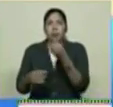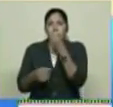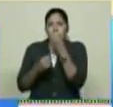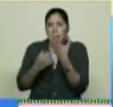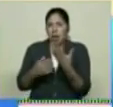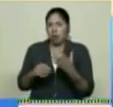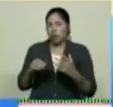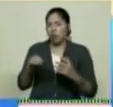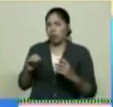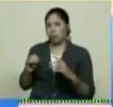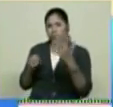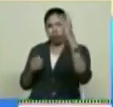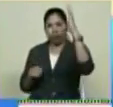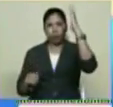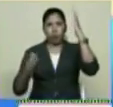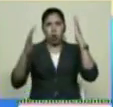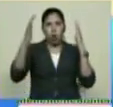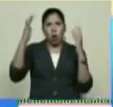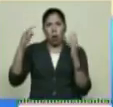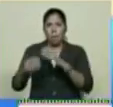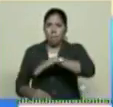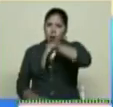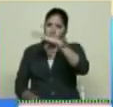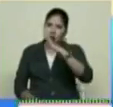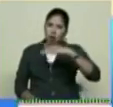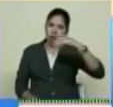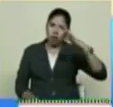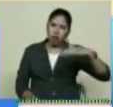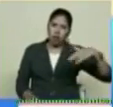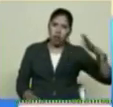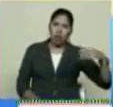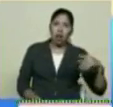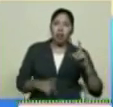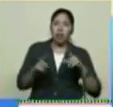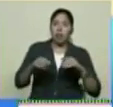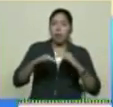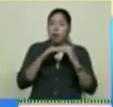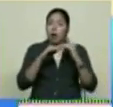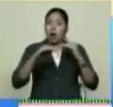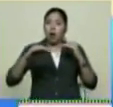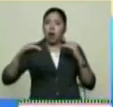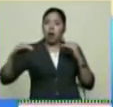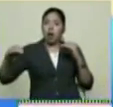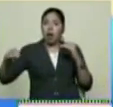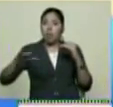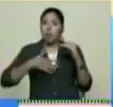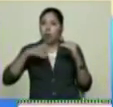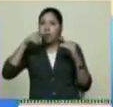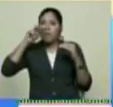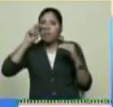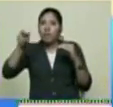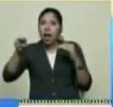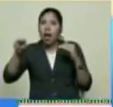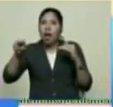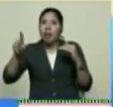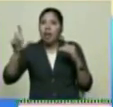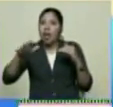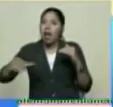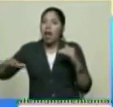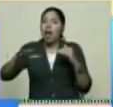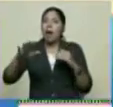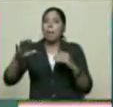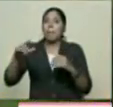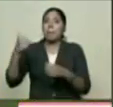hablar Llamar Balcón de los Andes Con esa vista hermosa al lago de Maracaibo Pero también un gran atractivo deportivo ¿Y en qué viene esto?